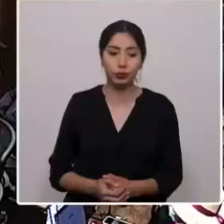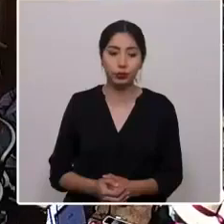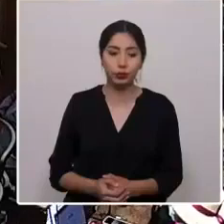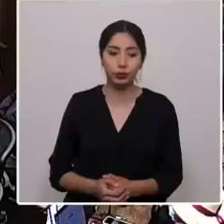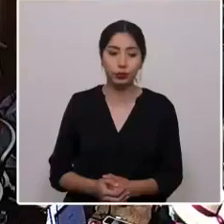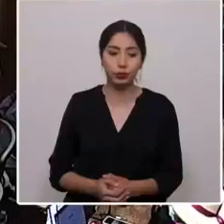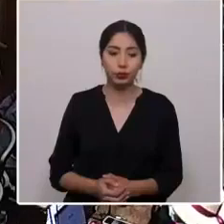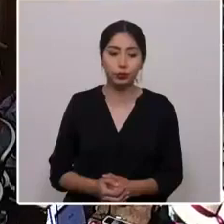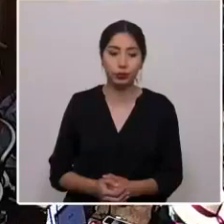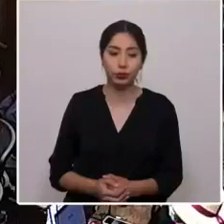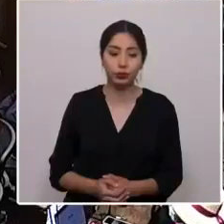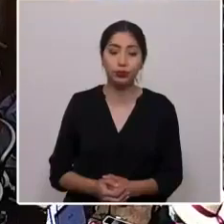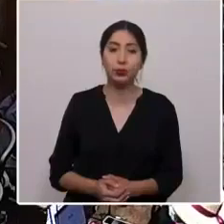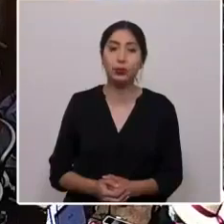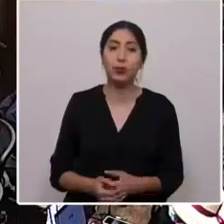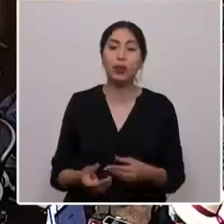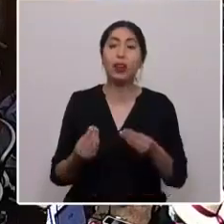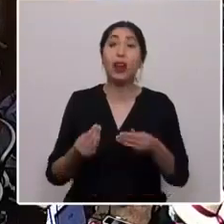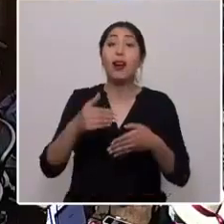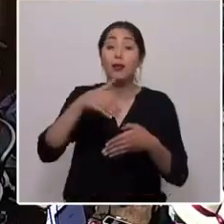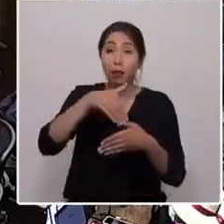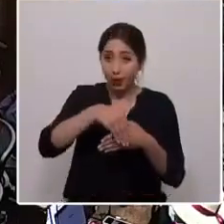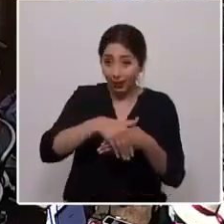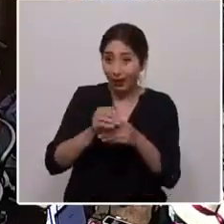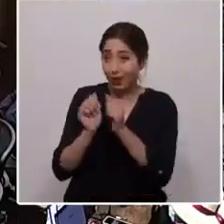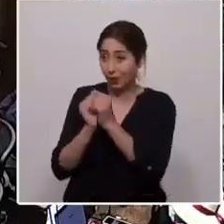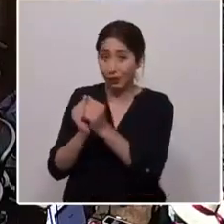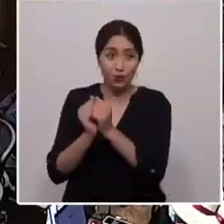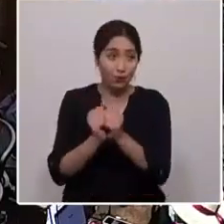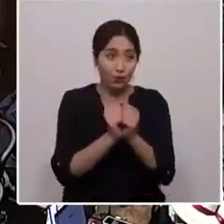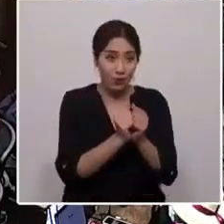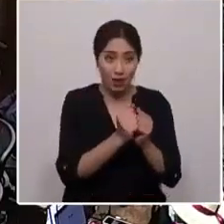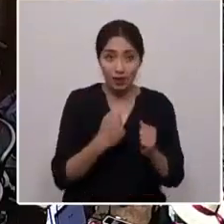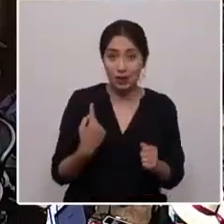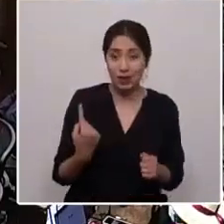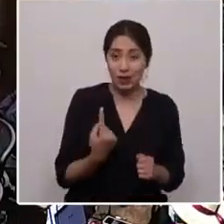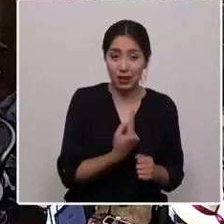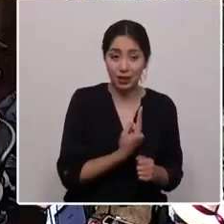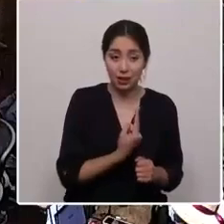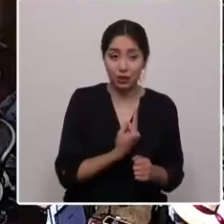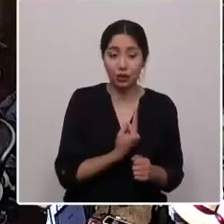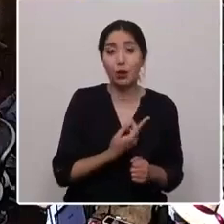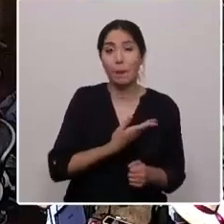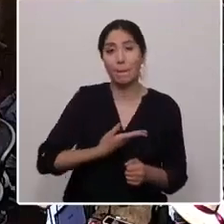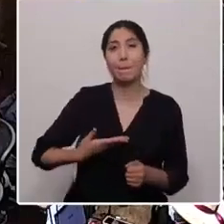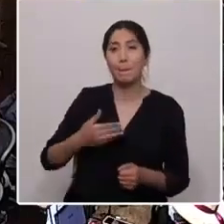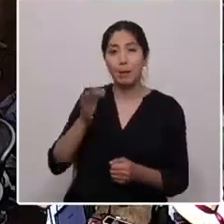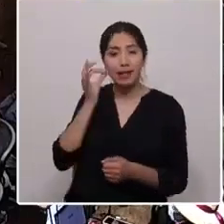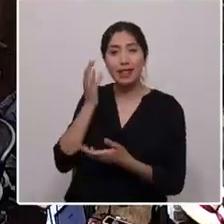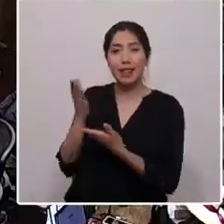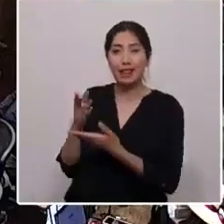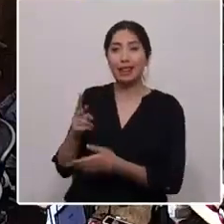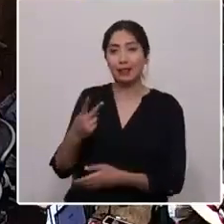Buenas tardes, compañeros, señora presidenta, vicepresidente.